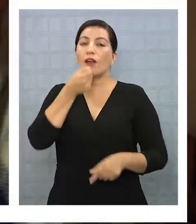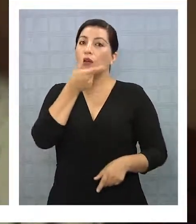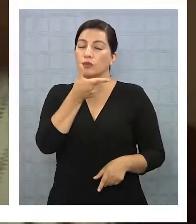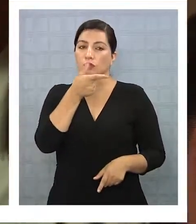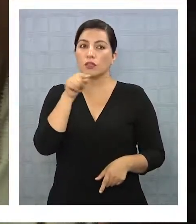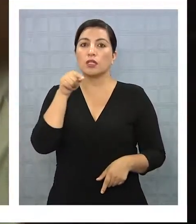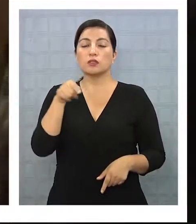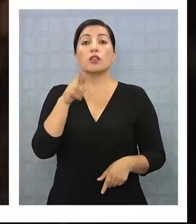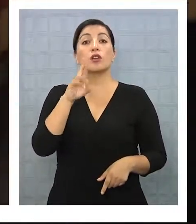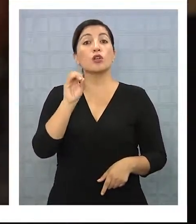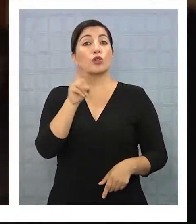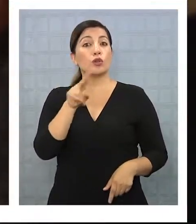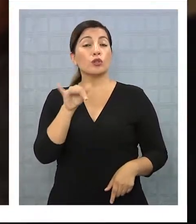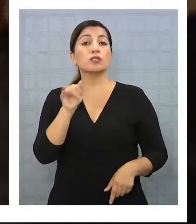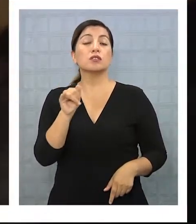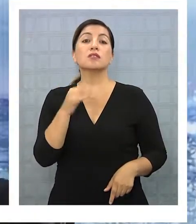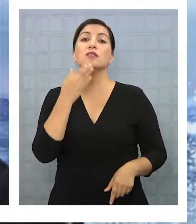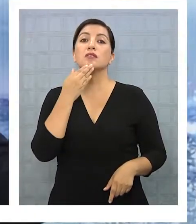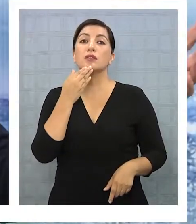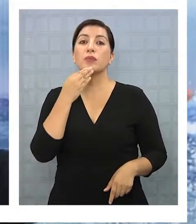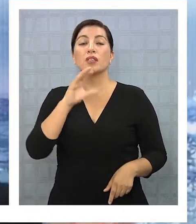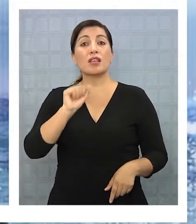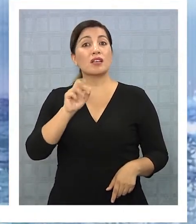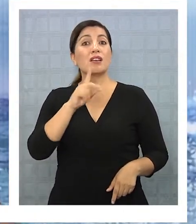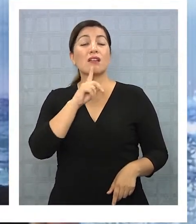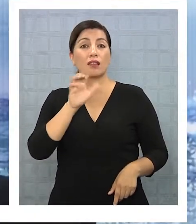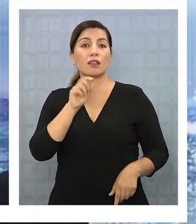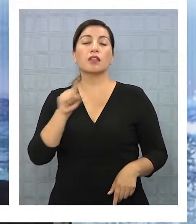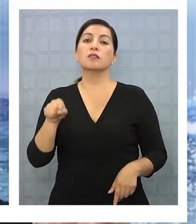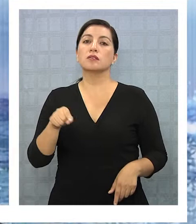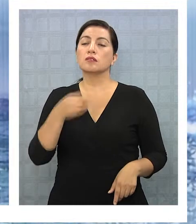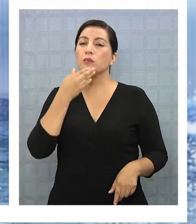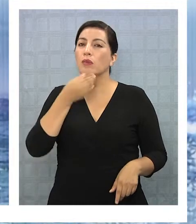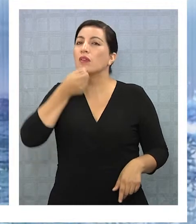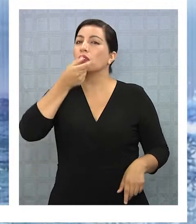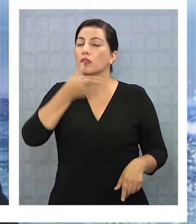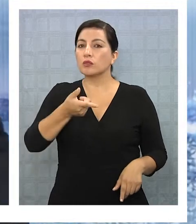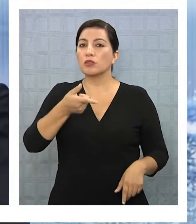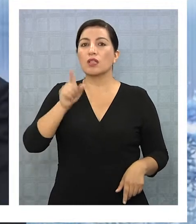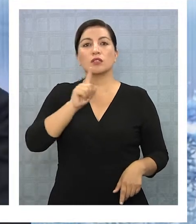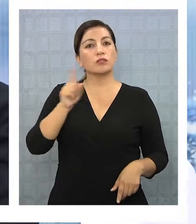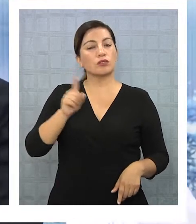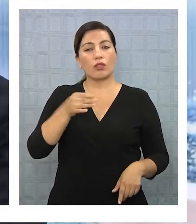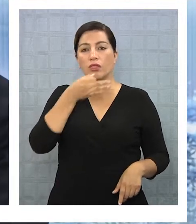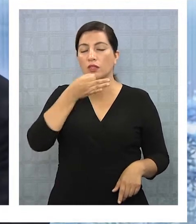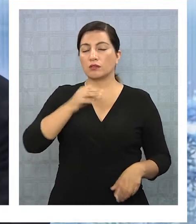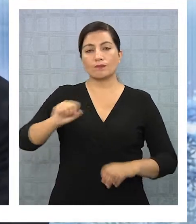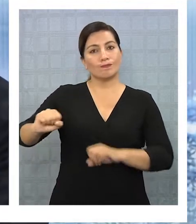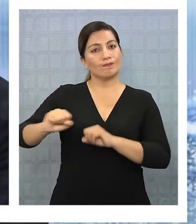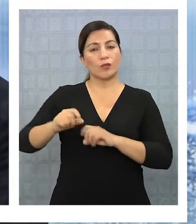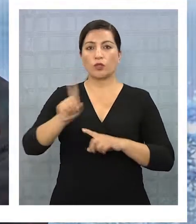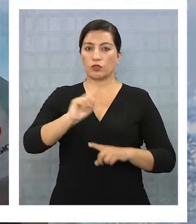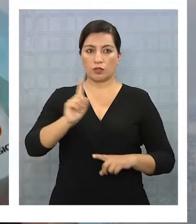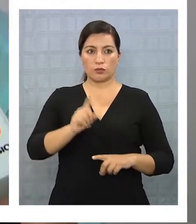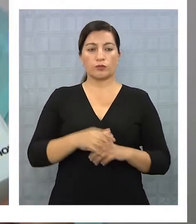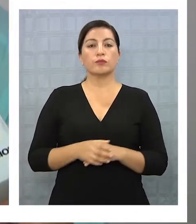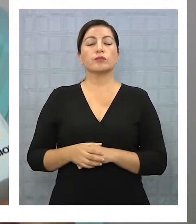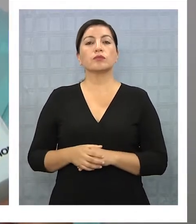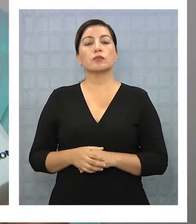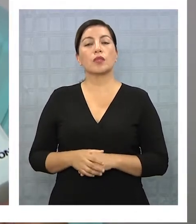declaraciones de Rossi y las del concejal Michel Cártez en redes sociales, estas fueron rechazadas por el dirigente comunista.